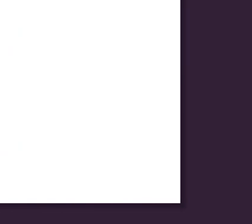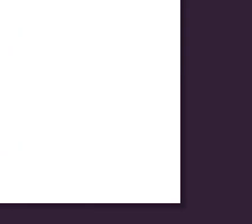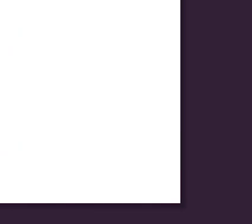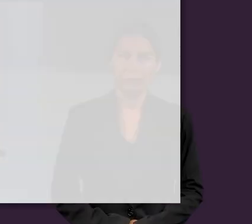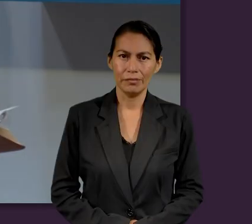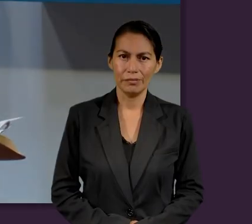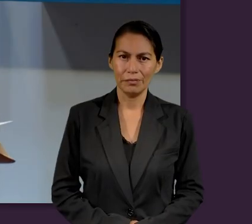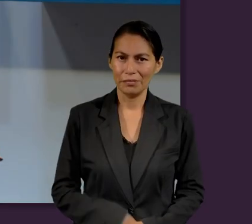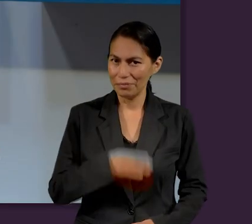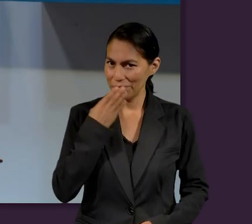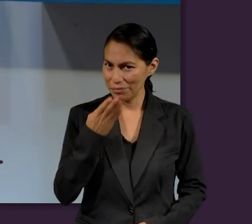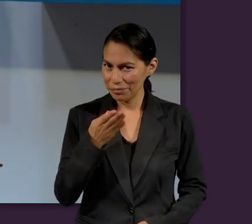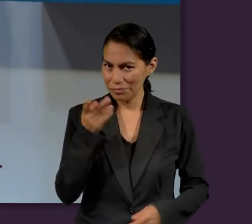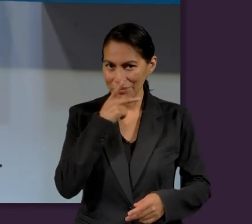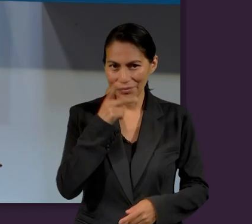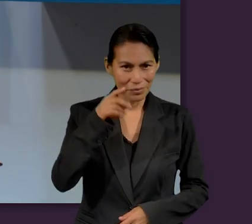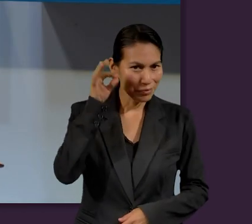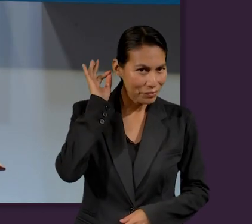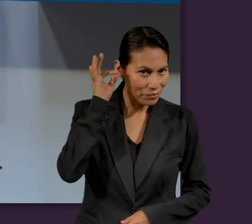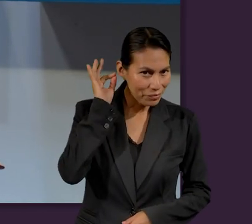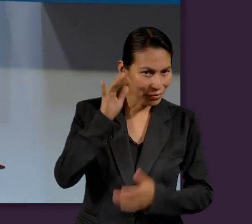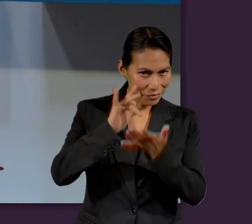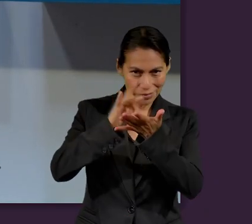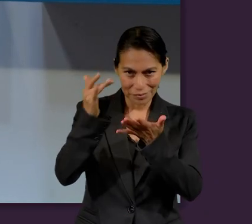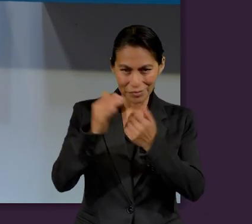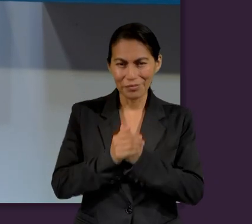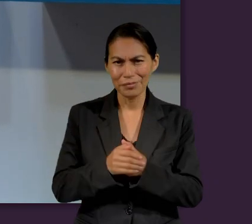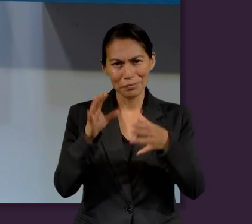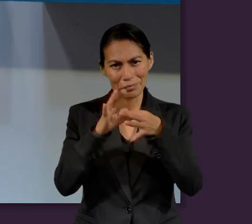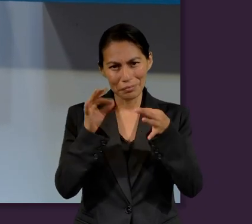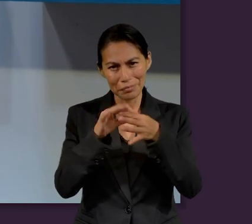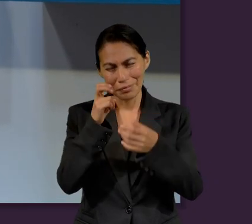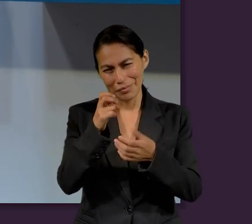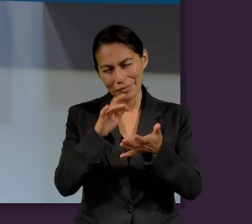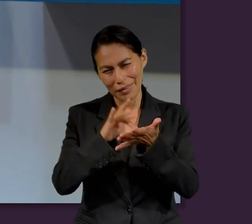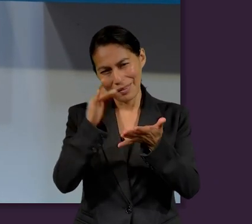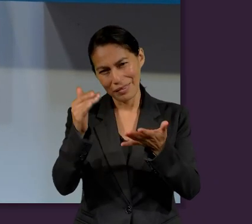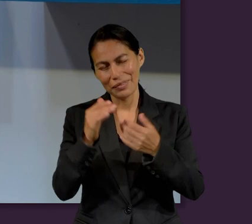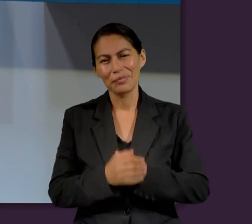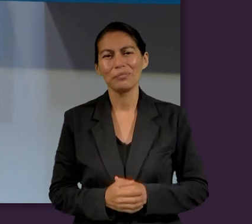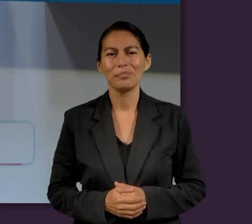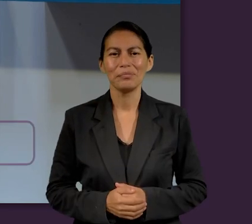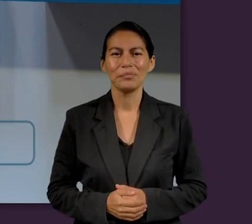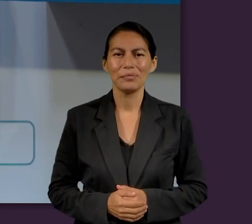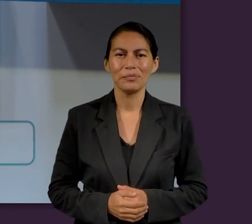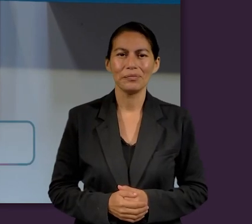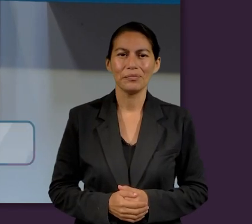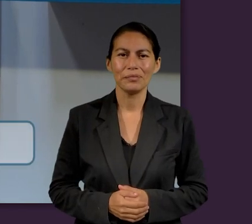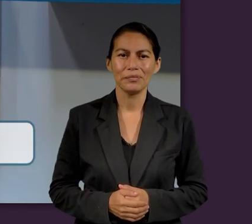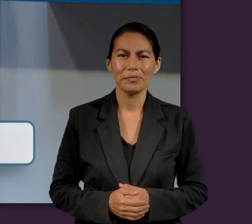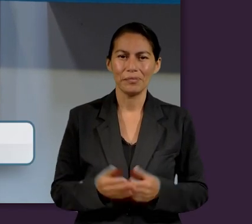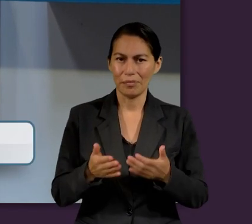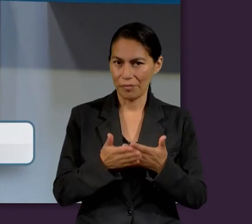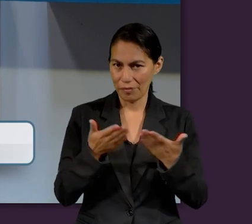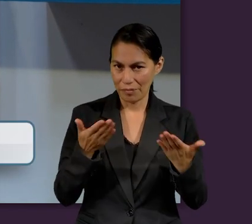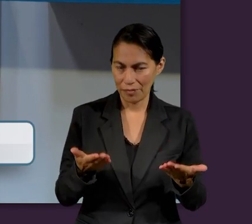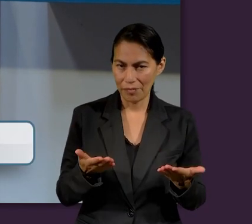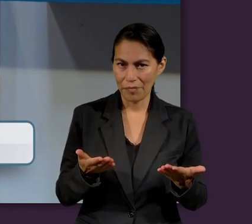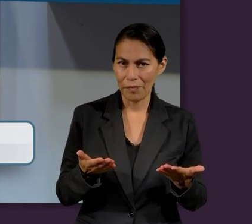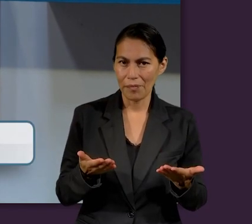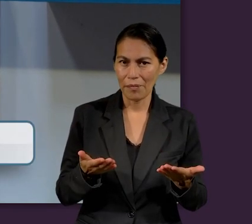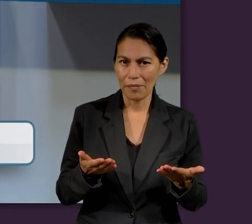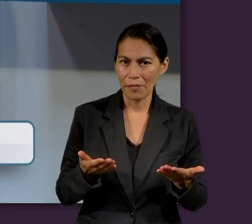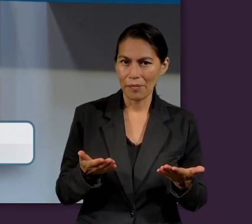Muy amable, pastor Grajeda, qué bueno que hace esta aportación. Esta ocasión, a manera de